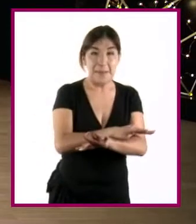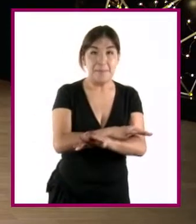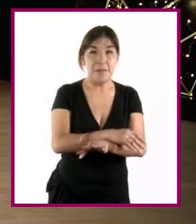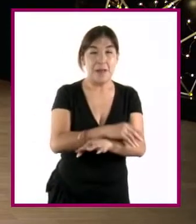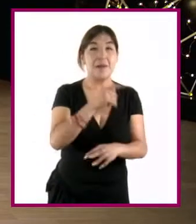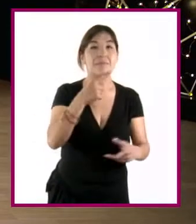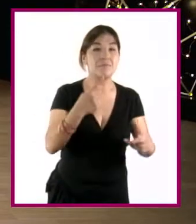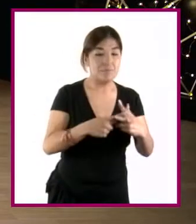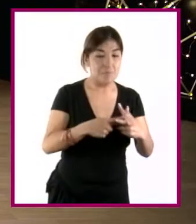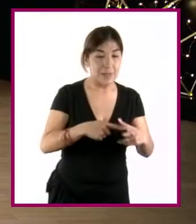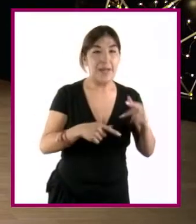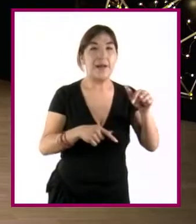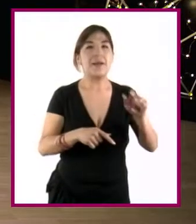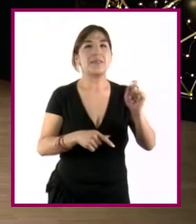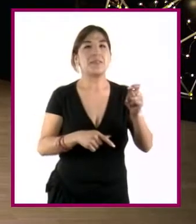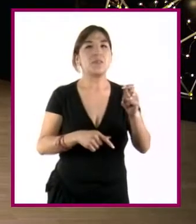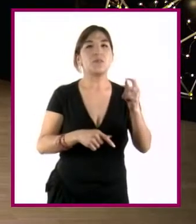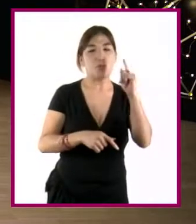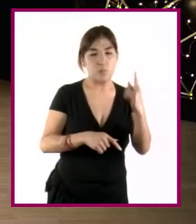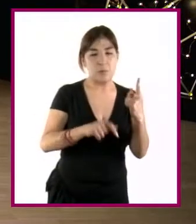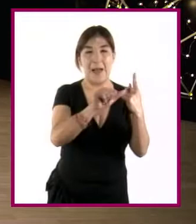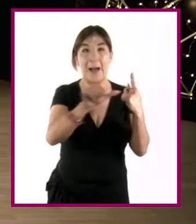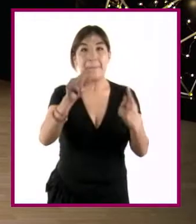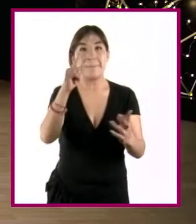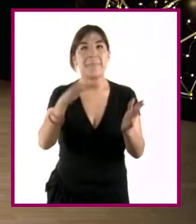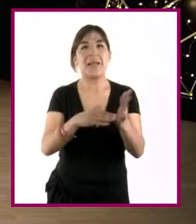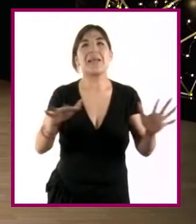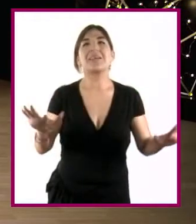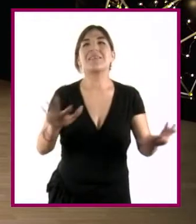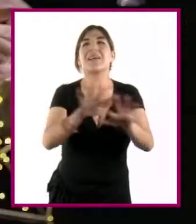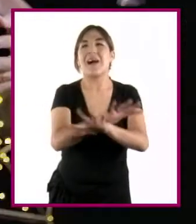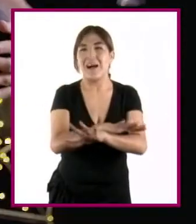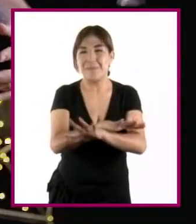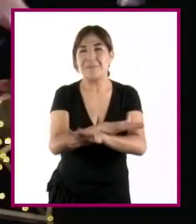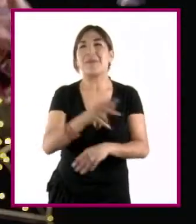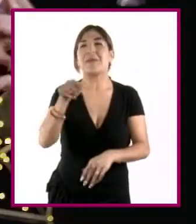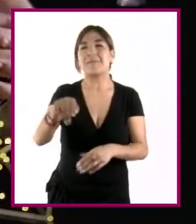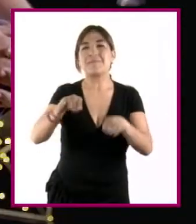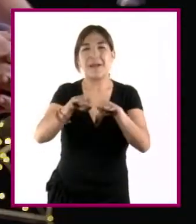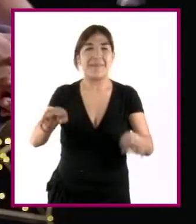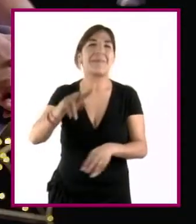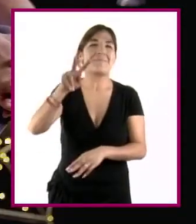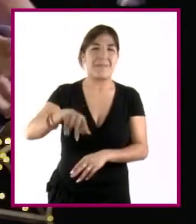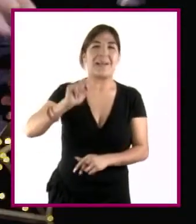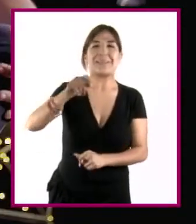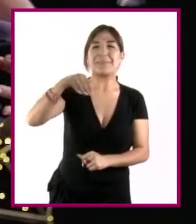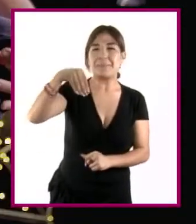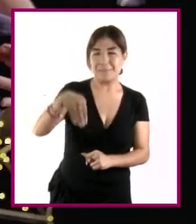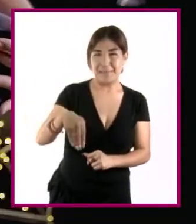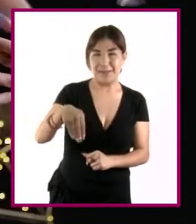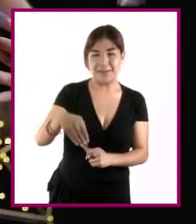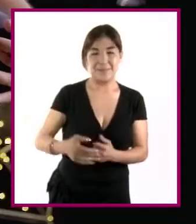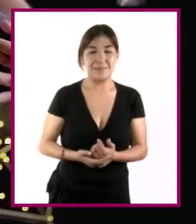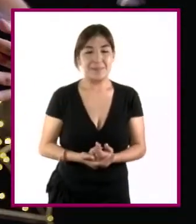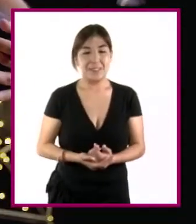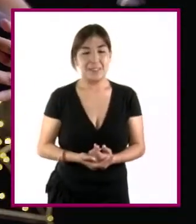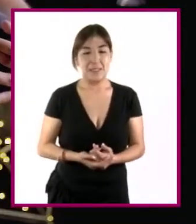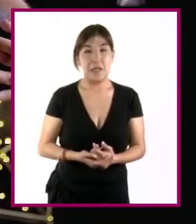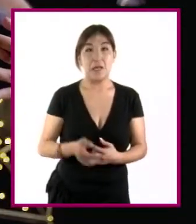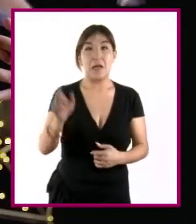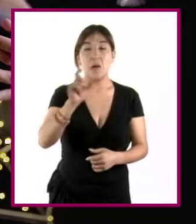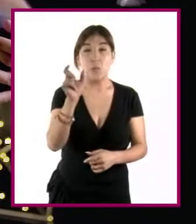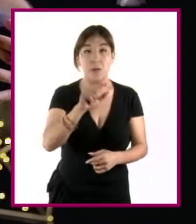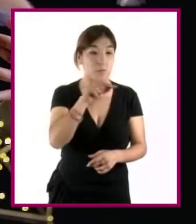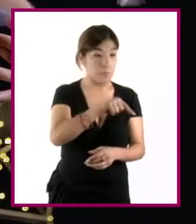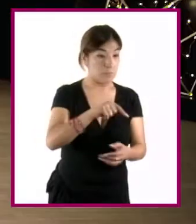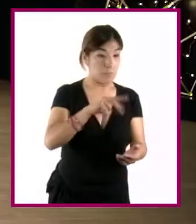cambió el resultado que obtenemos al calcular la medida real. Pero me imagino que si se cambiara el valor de la escala para